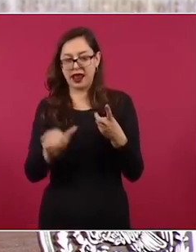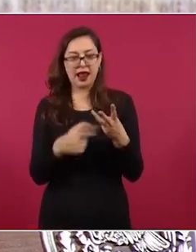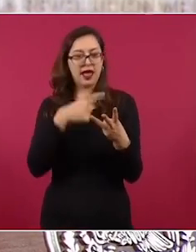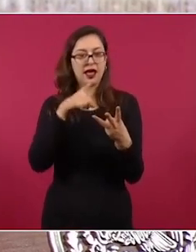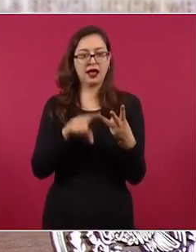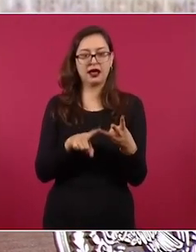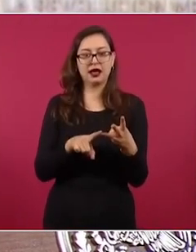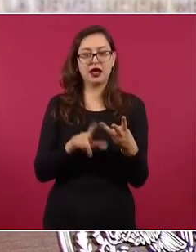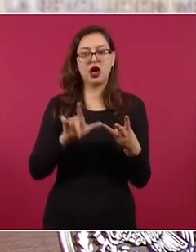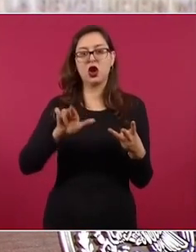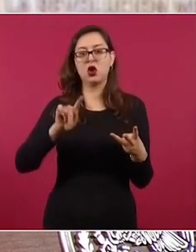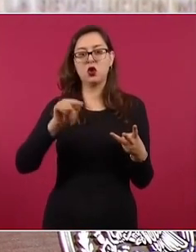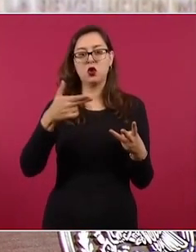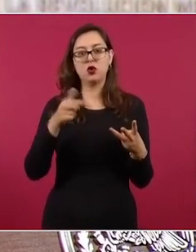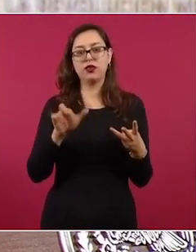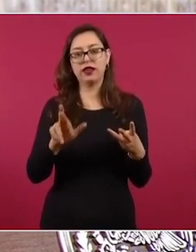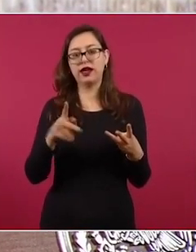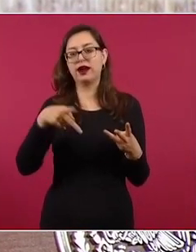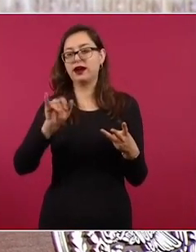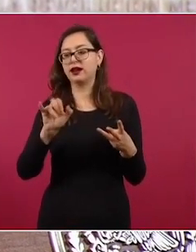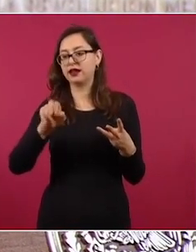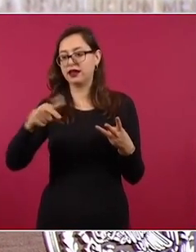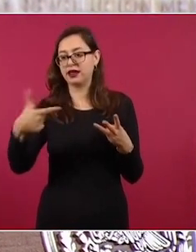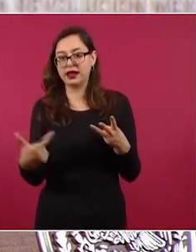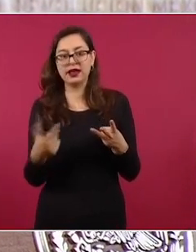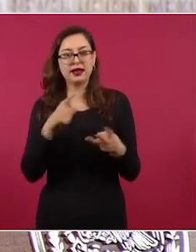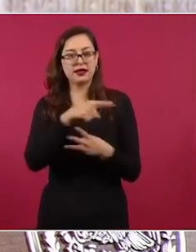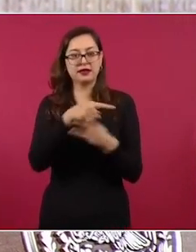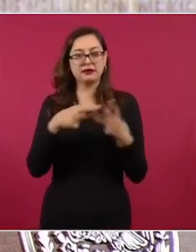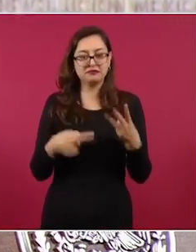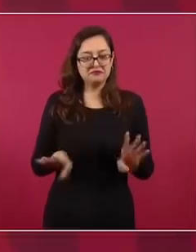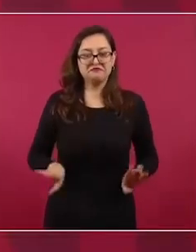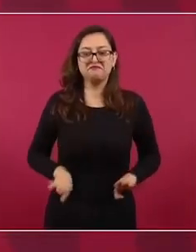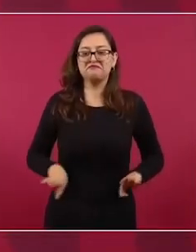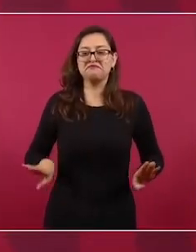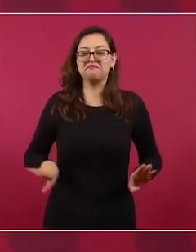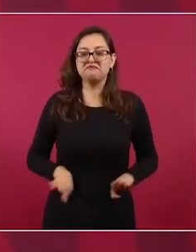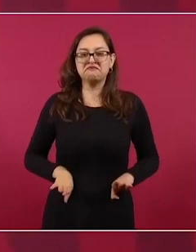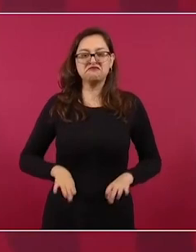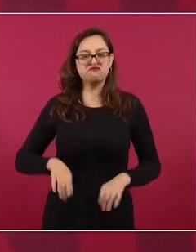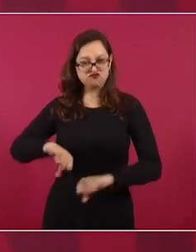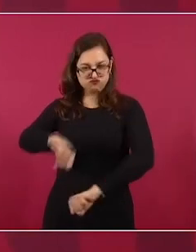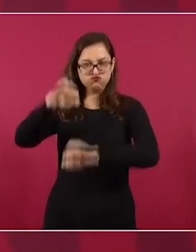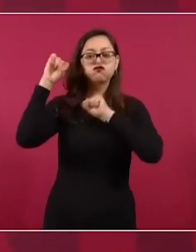de Luther King, la no violencia.